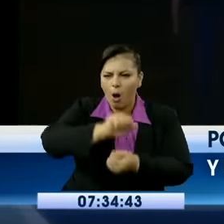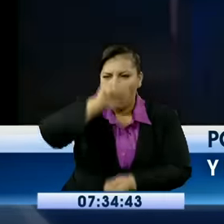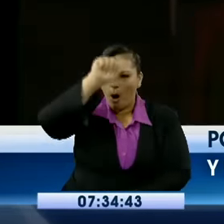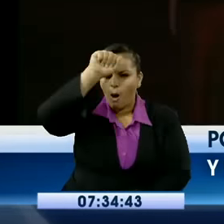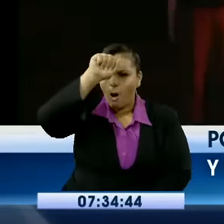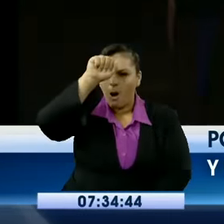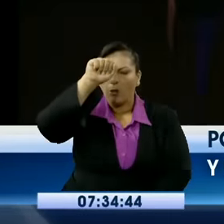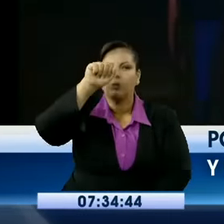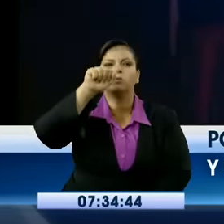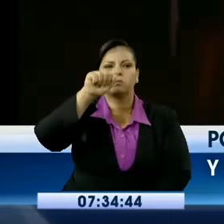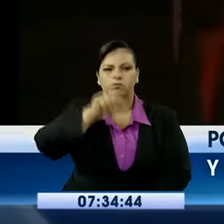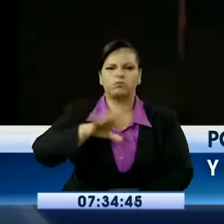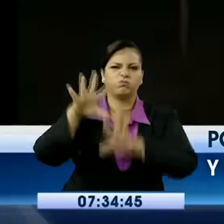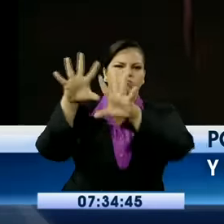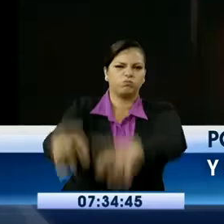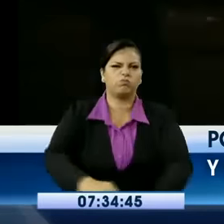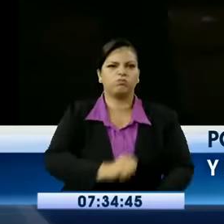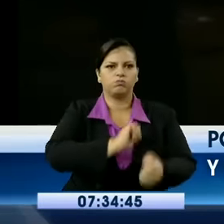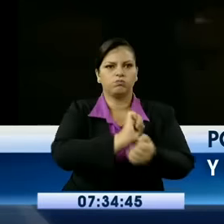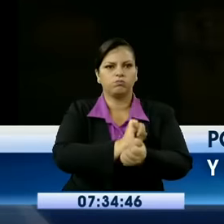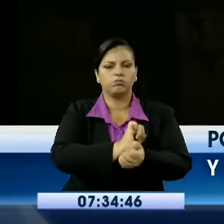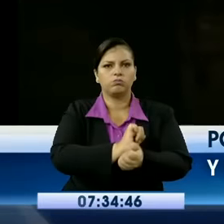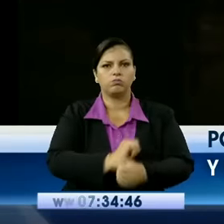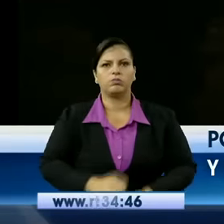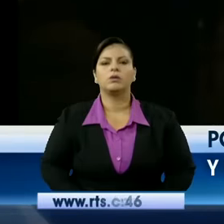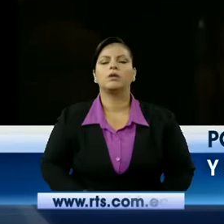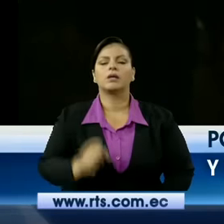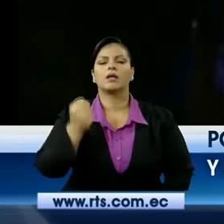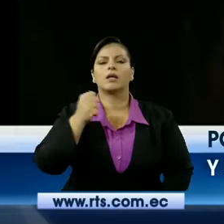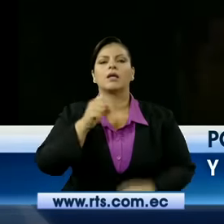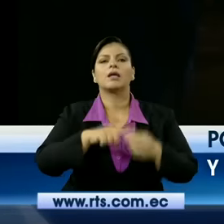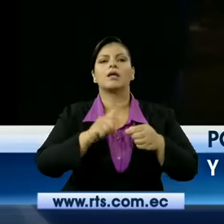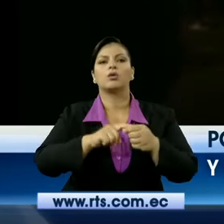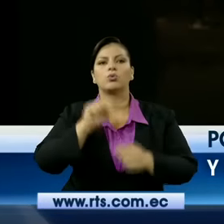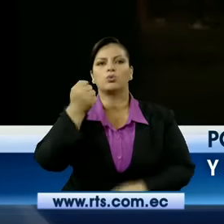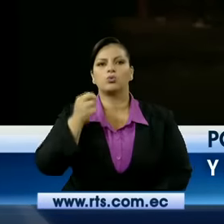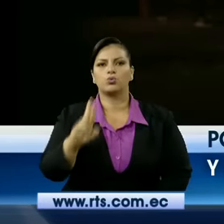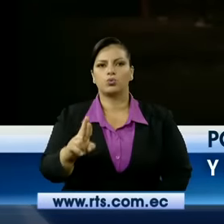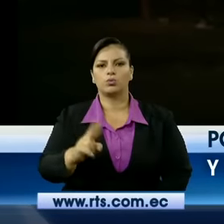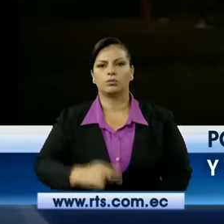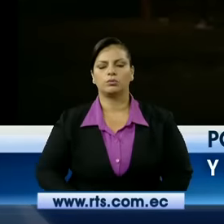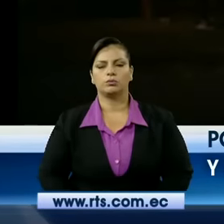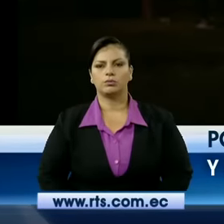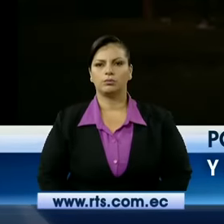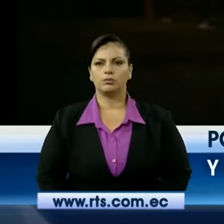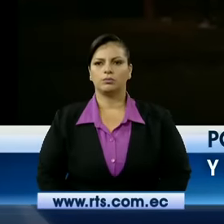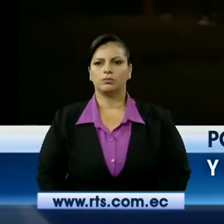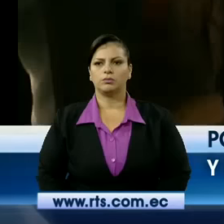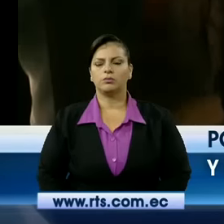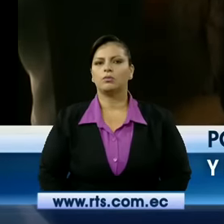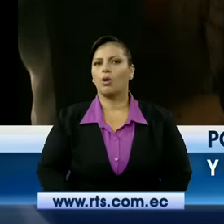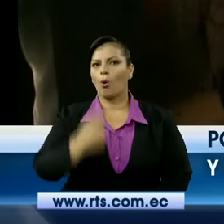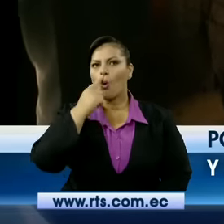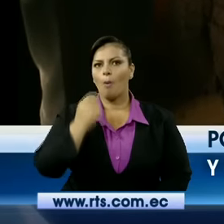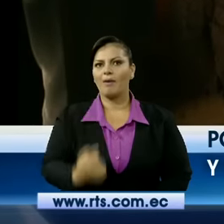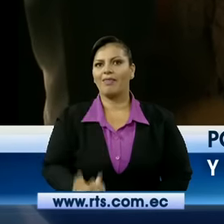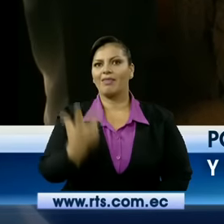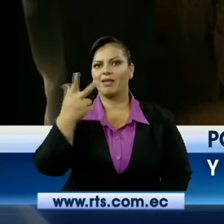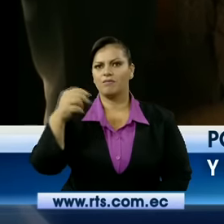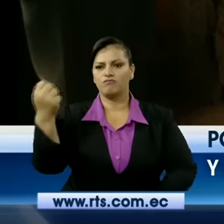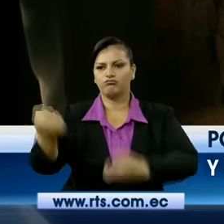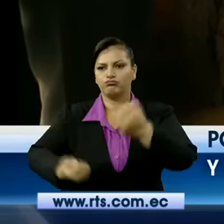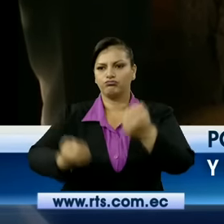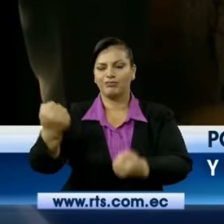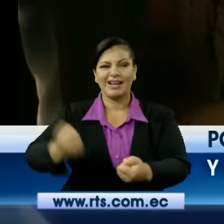por una de las calles del sector de la ferroviaria baja al sur de Quito, fueron interceptados en la requisa a los tres ocupantes del automóvil negro.